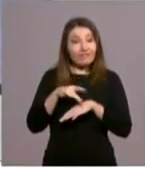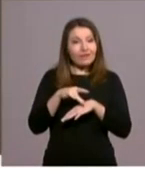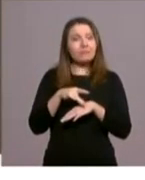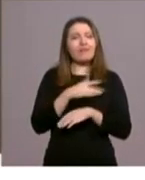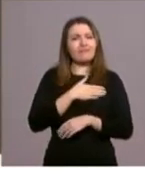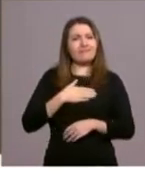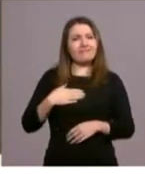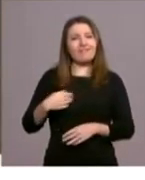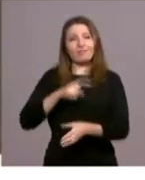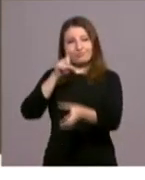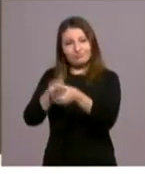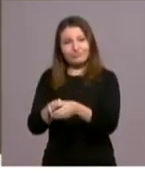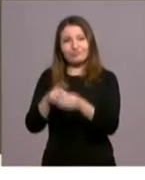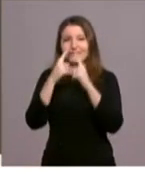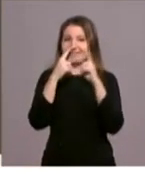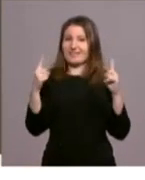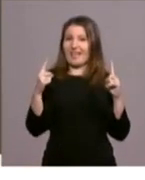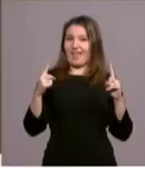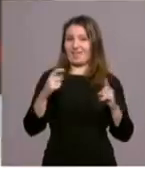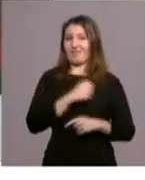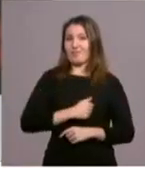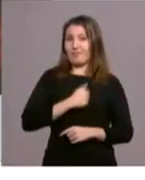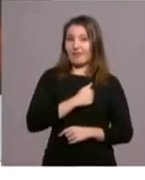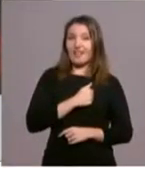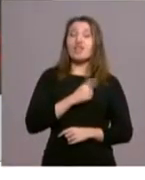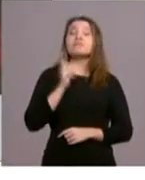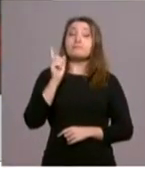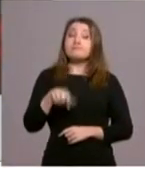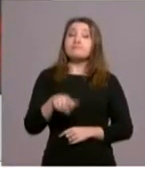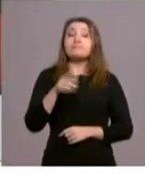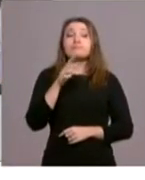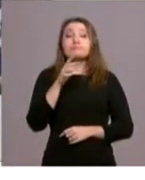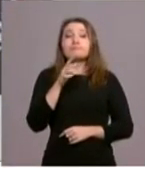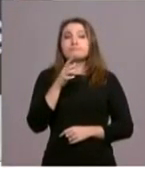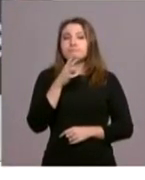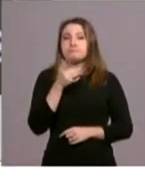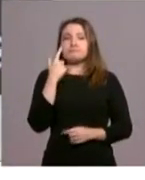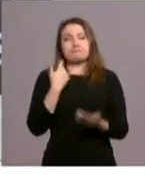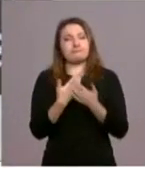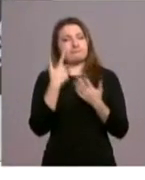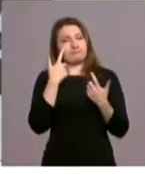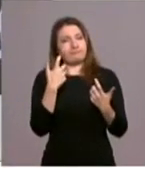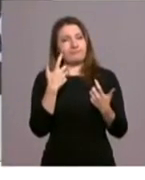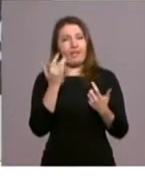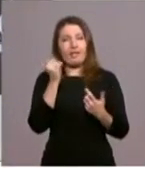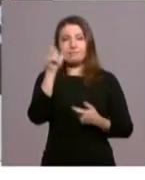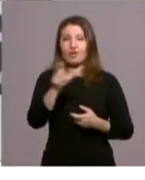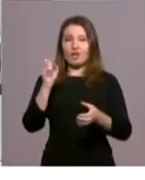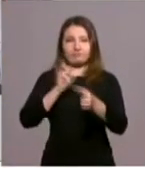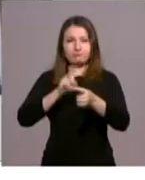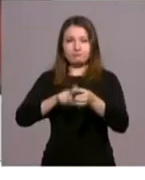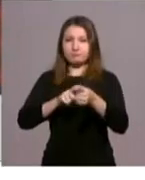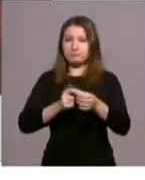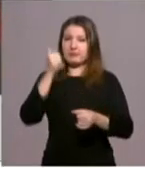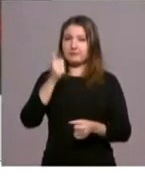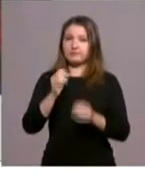participar en este año jubilar. Luego, también se puede constatar que hay una mayor participación en